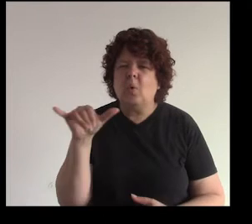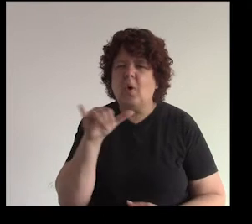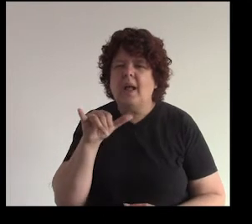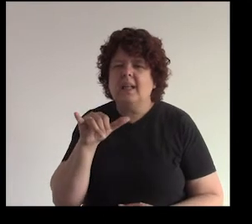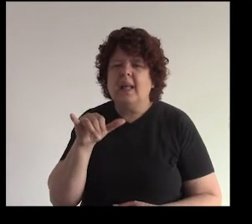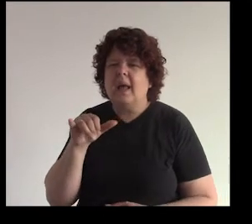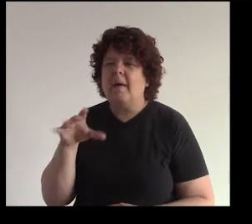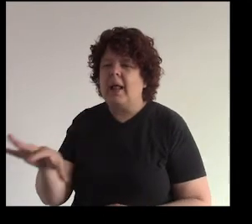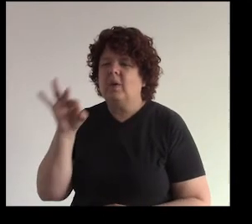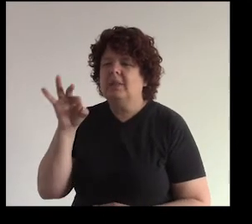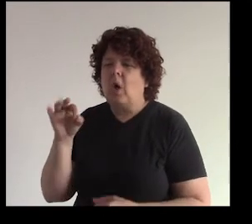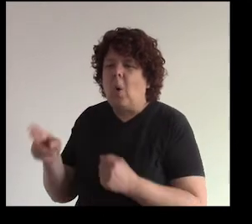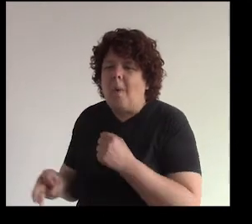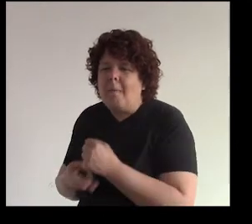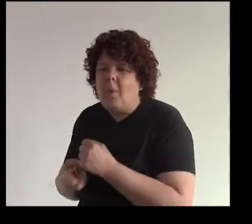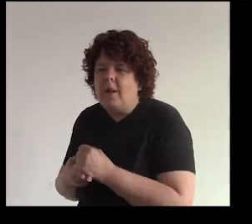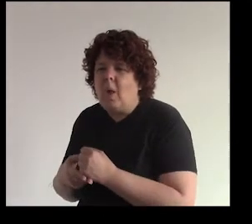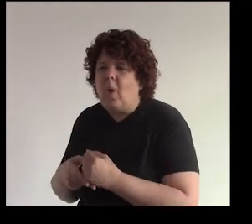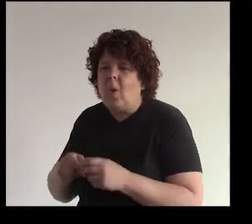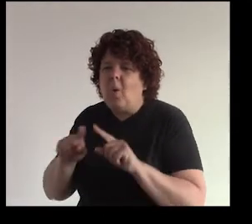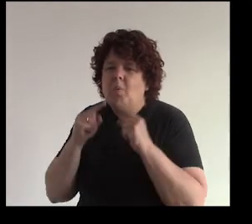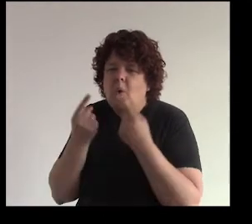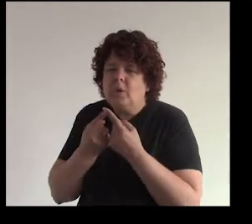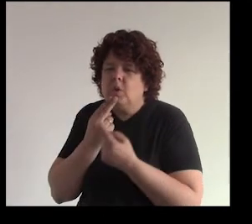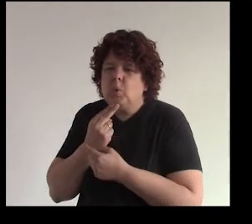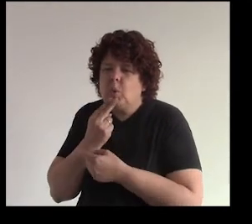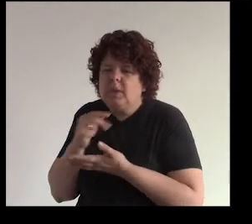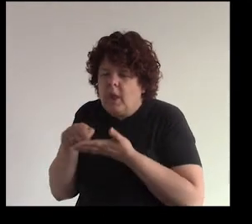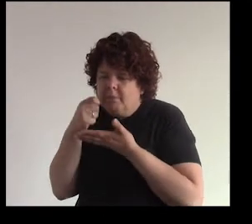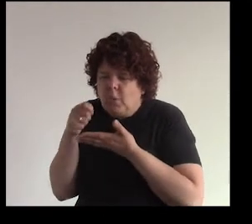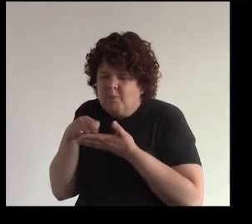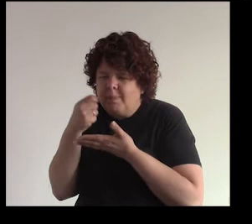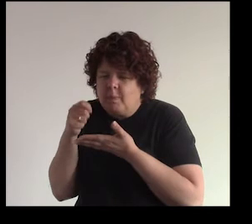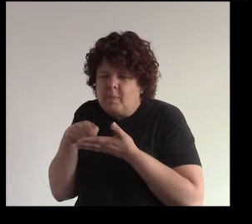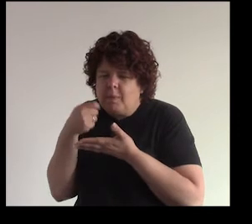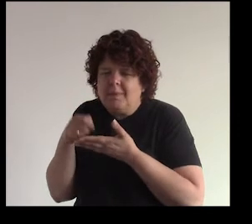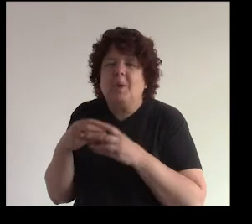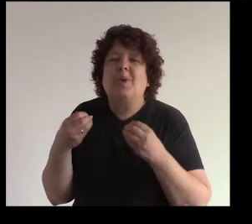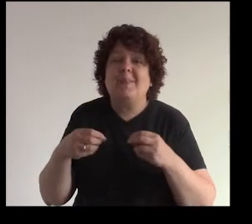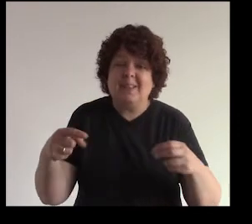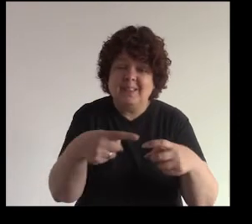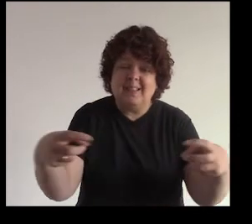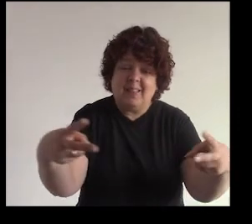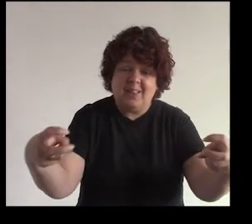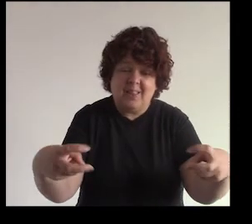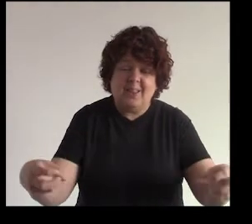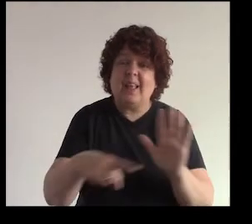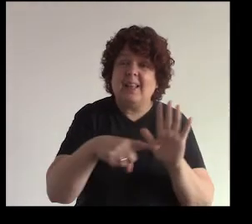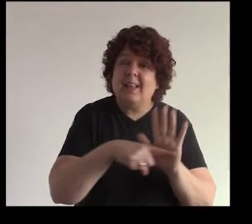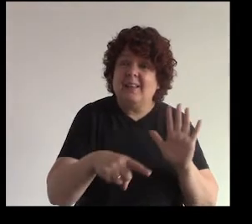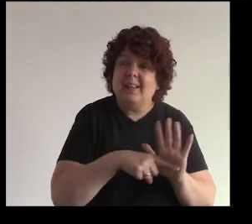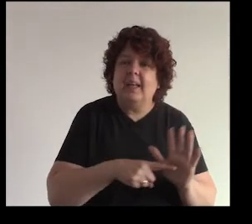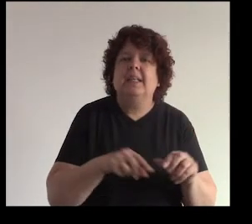guardado y a mí que me encantan los postres ¿no? y devorártelo tú solo ¿no? ¿por qué? porque todos esos comentarios negativos